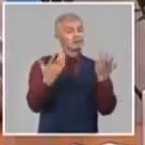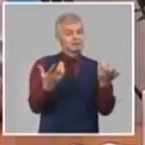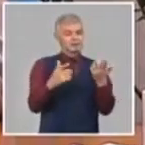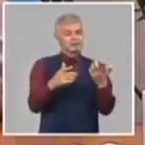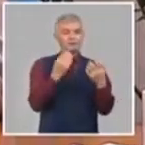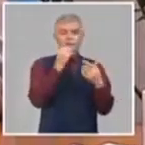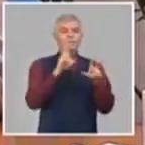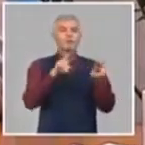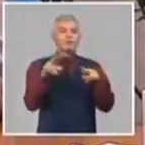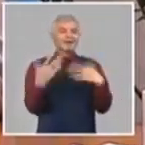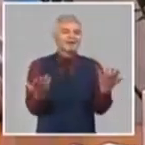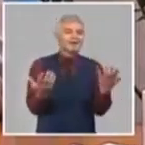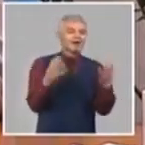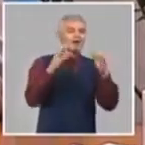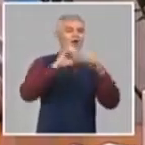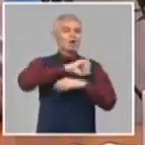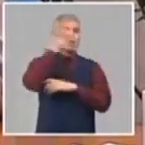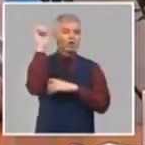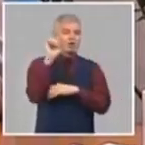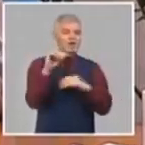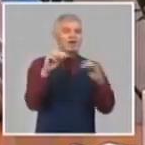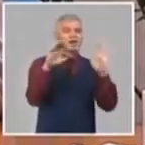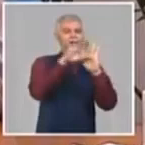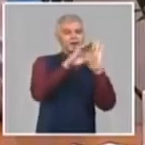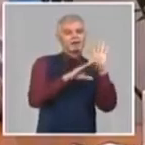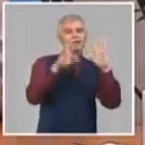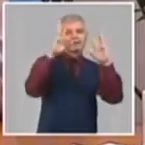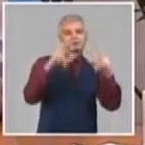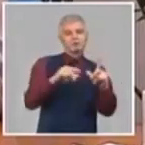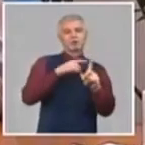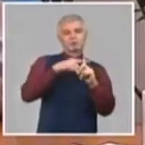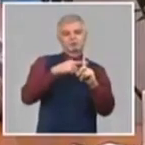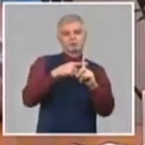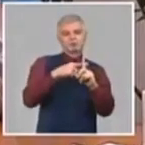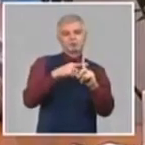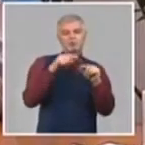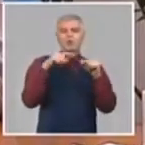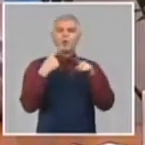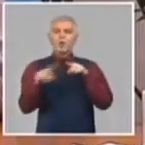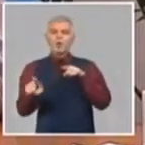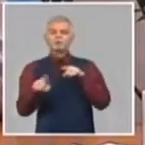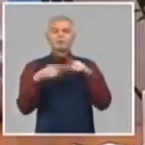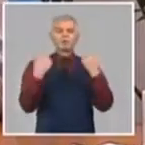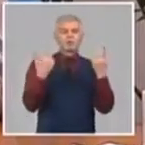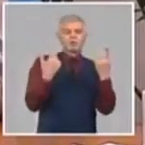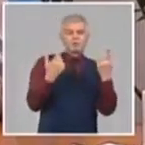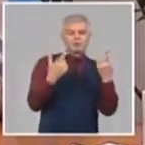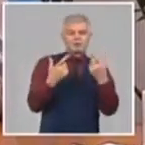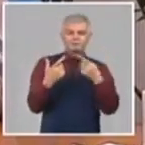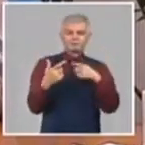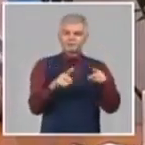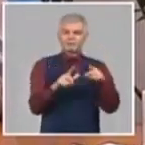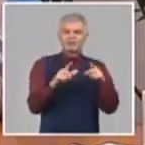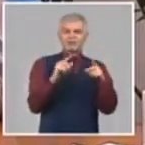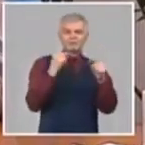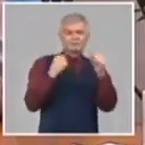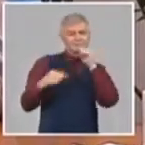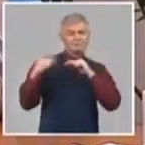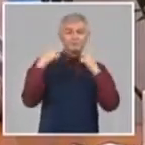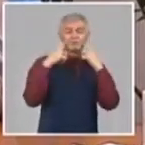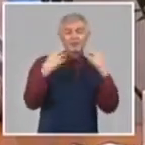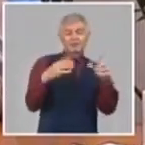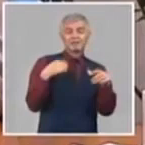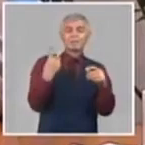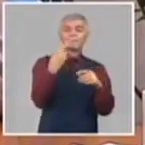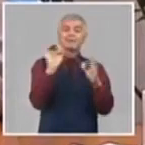productores. El segundo, la confección de proyectos para crecer en áreas bajo río. Aspecto que financia el grupo con